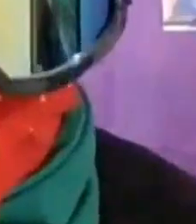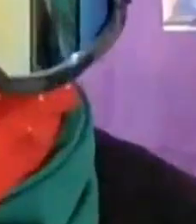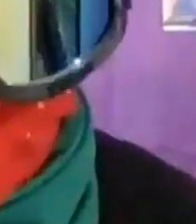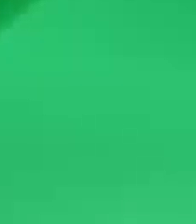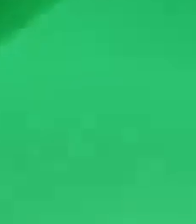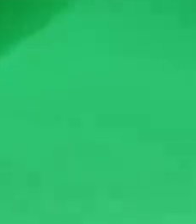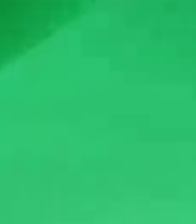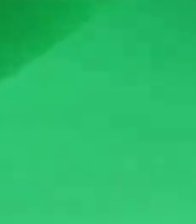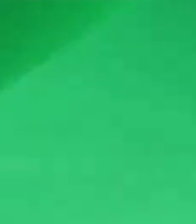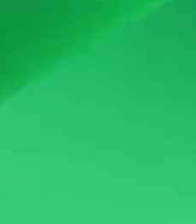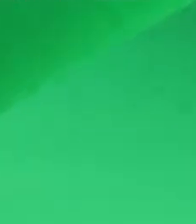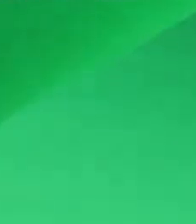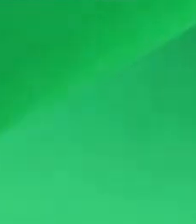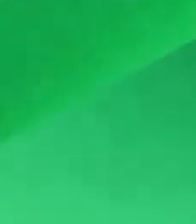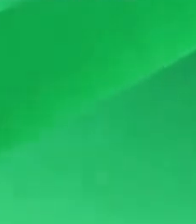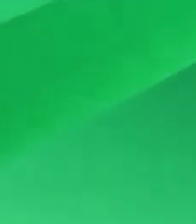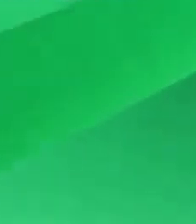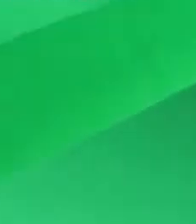nacional